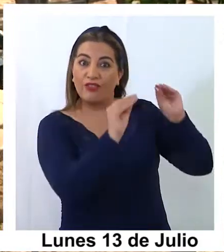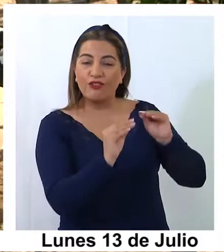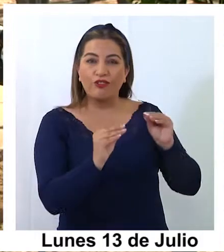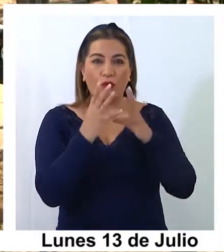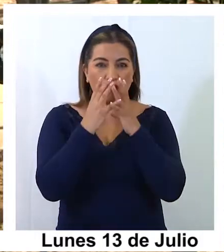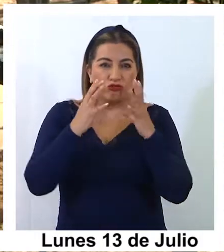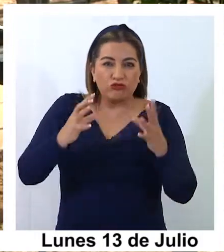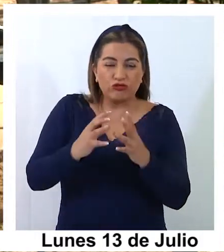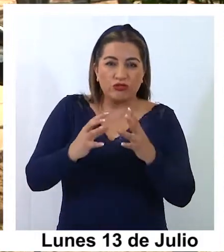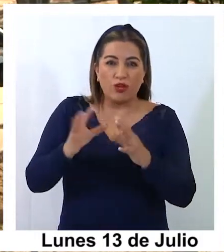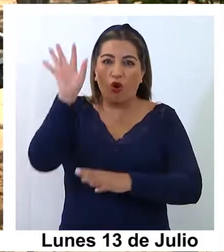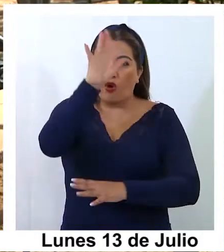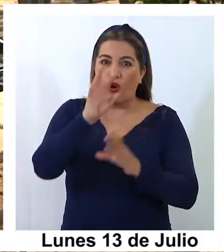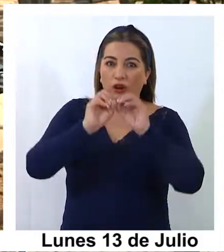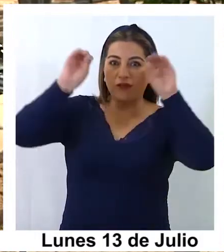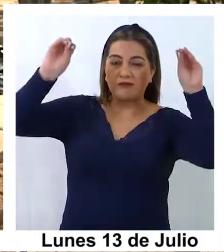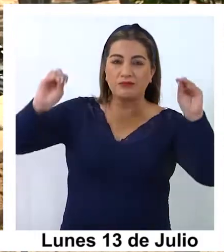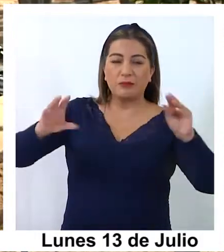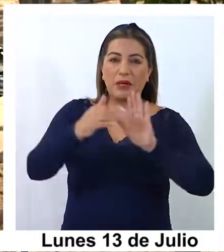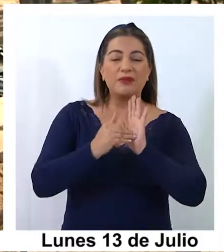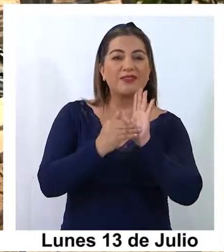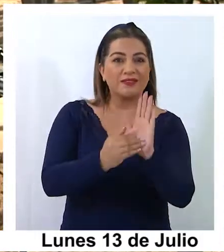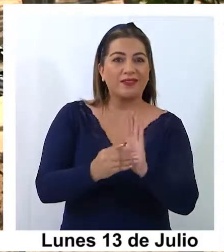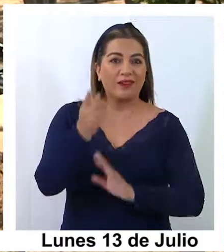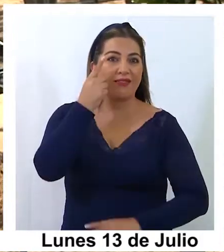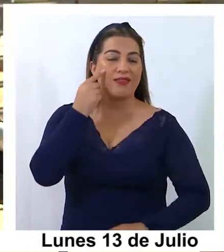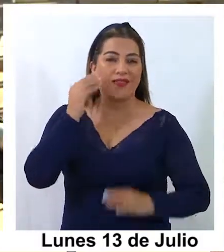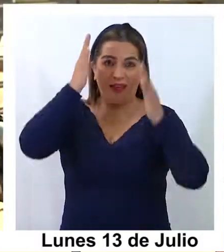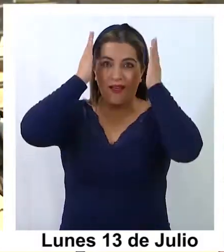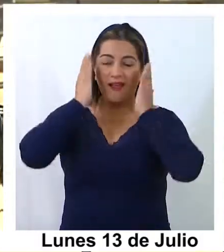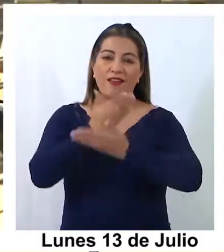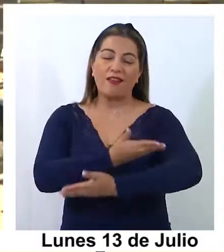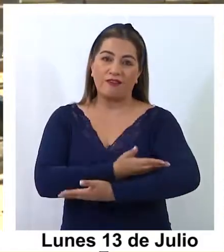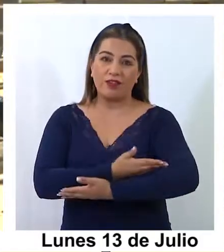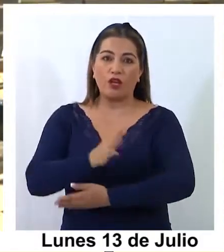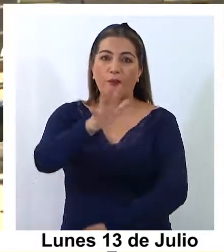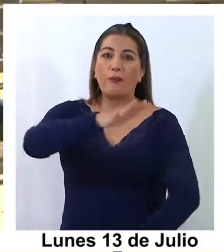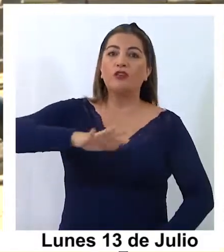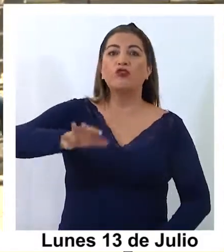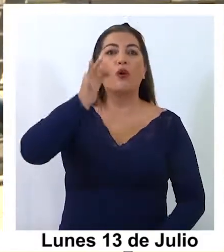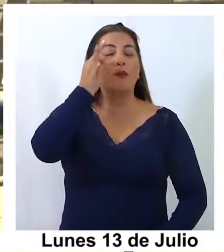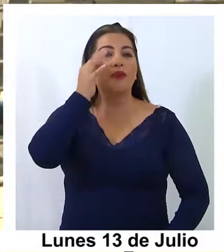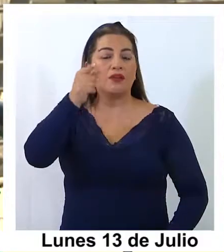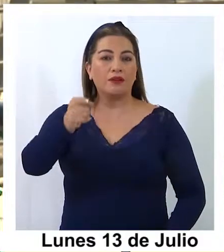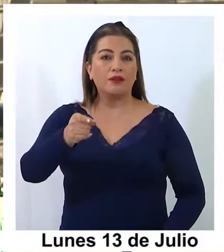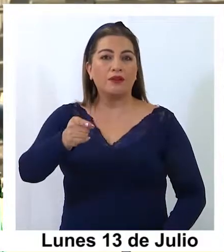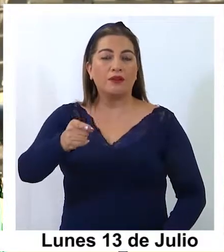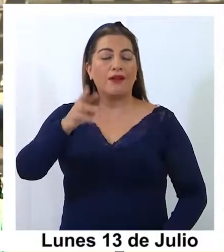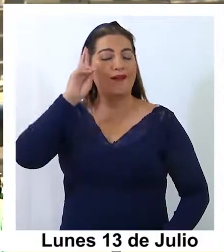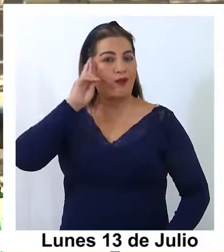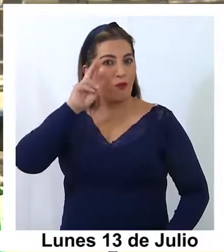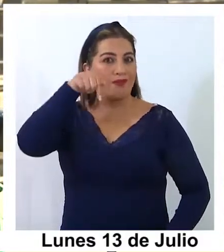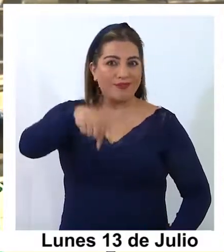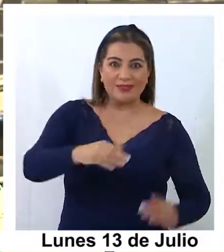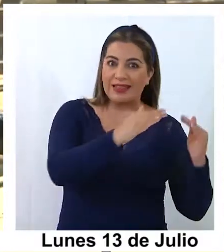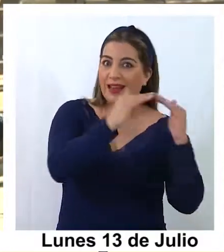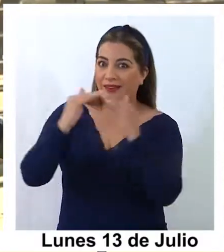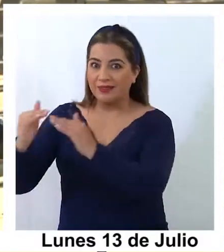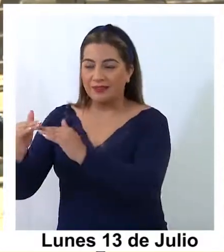presentar en el día de la chinita. Para que la comunidad vea que está presente en nuestro sector,